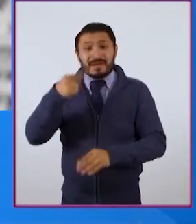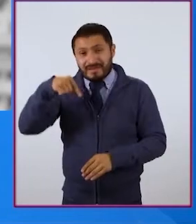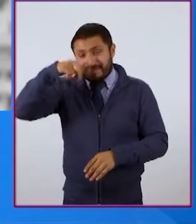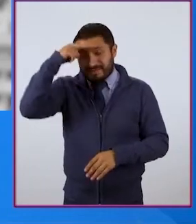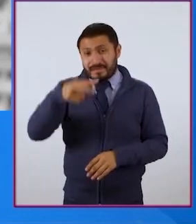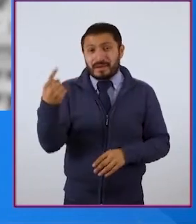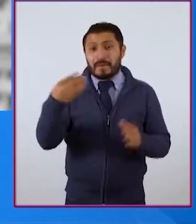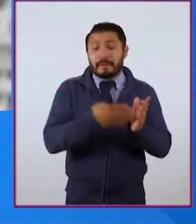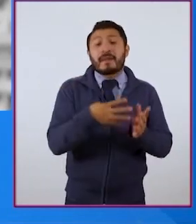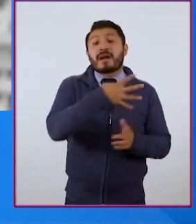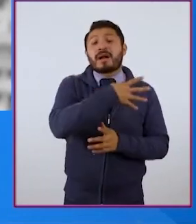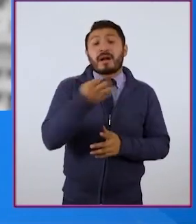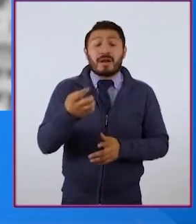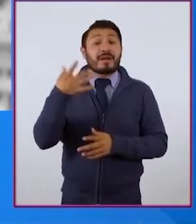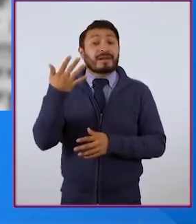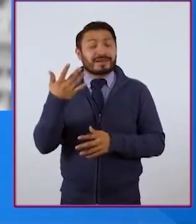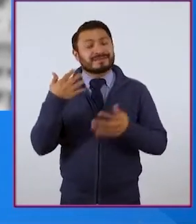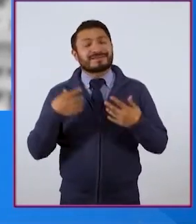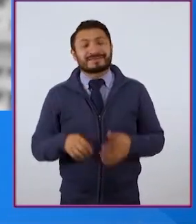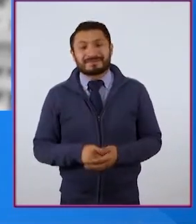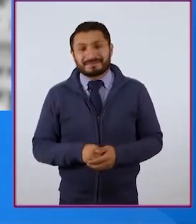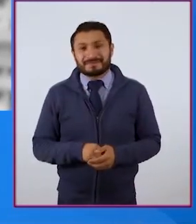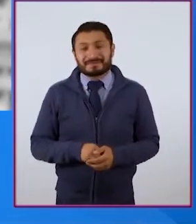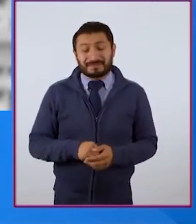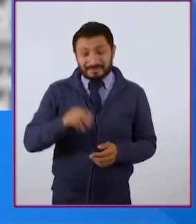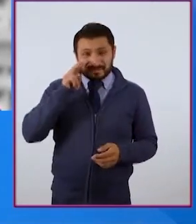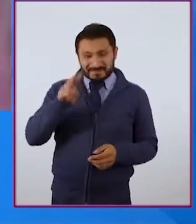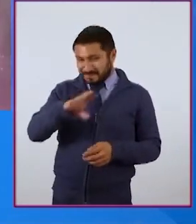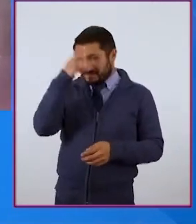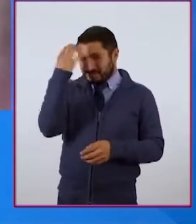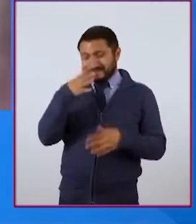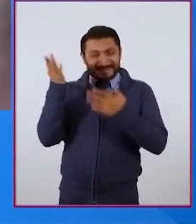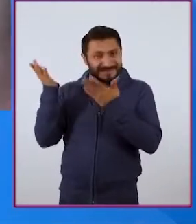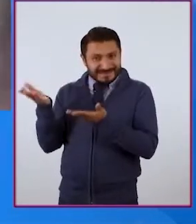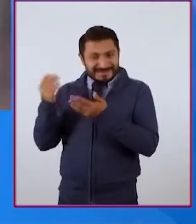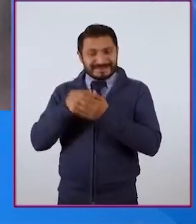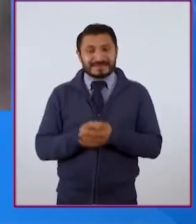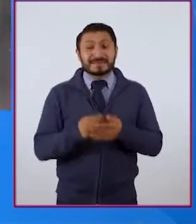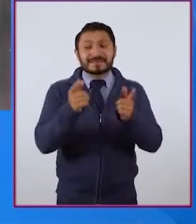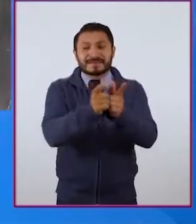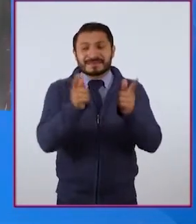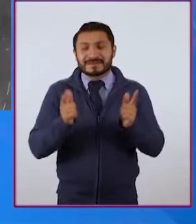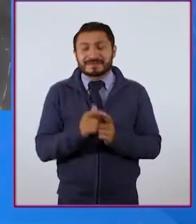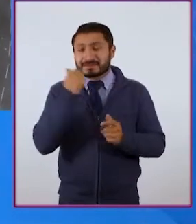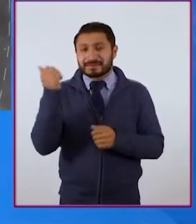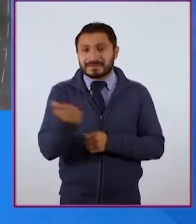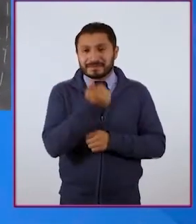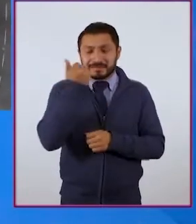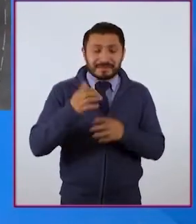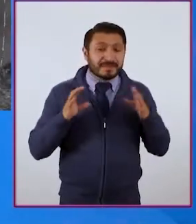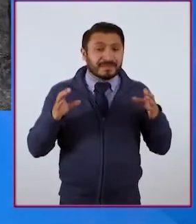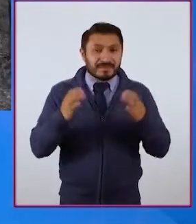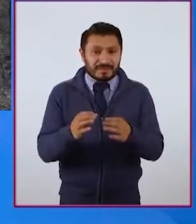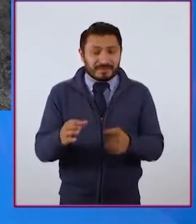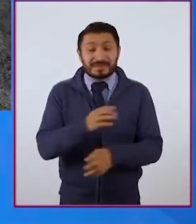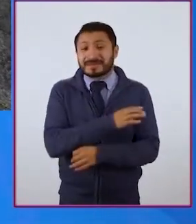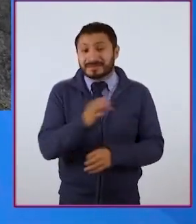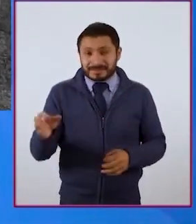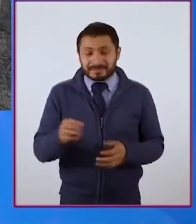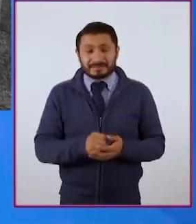la década de 1950. Miren esta fotografía a un grupo de estudiantes de una comunidad rural